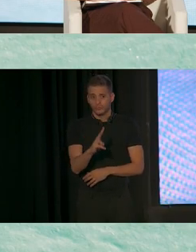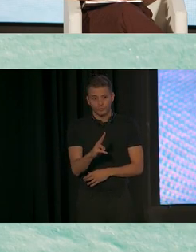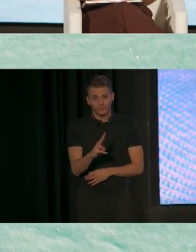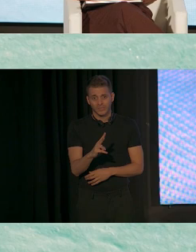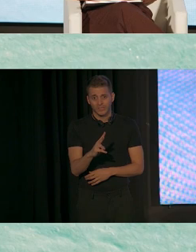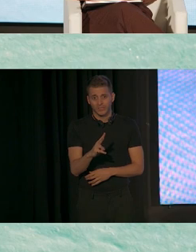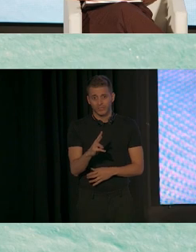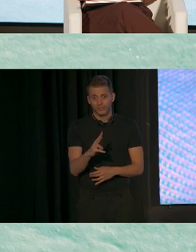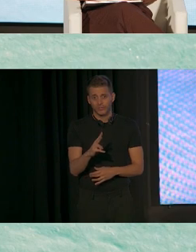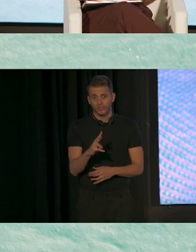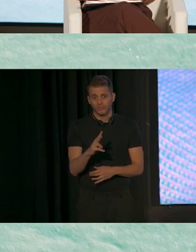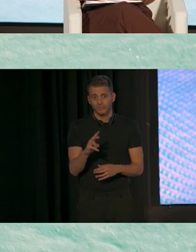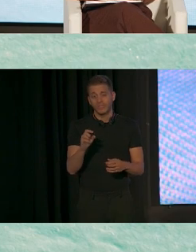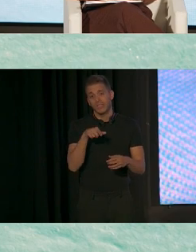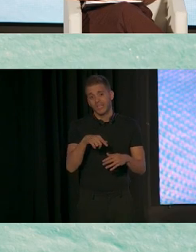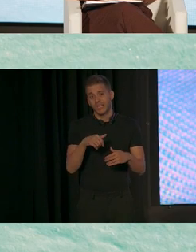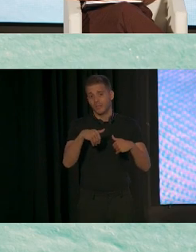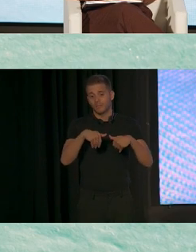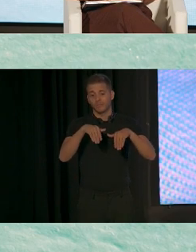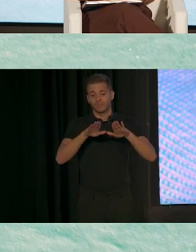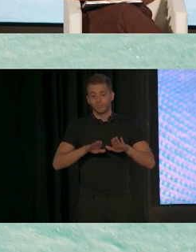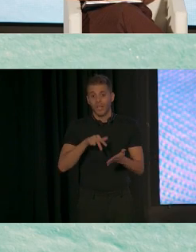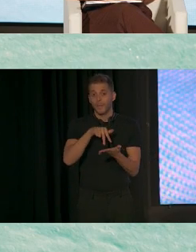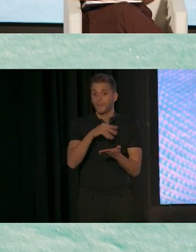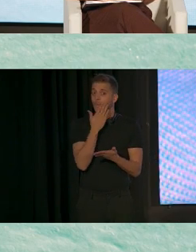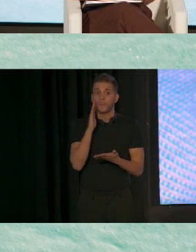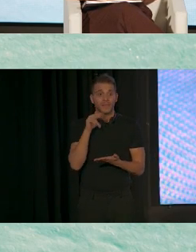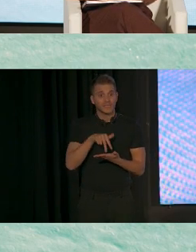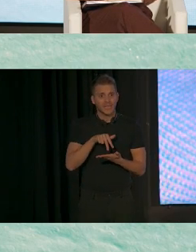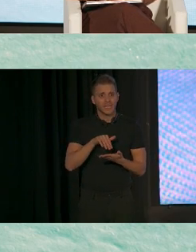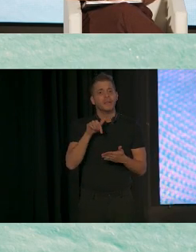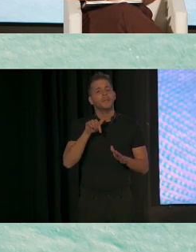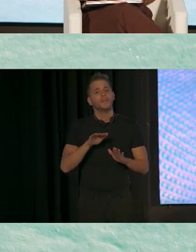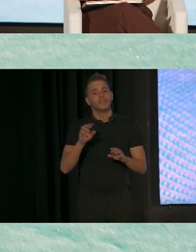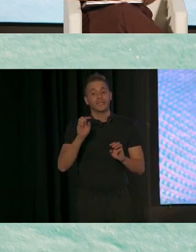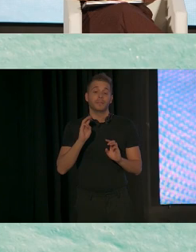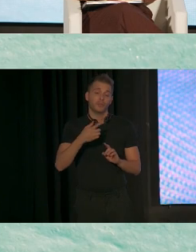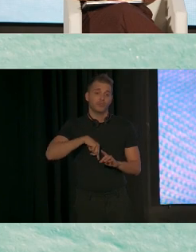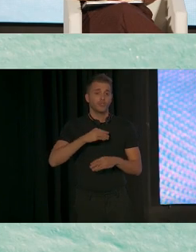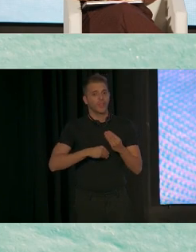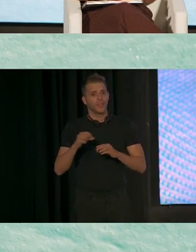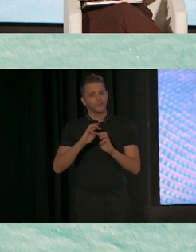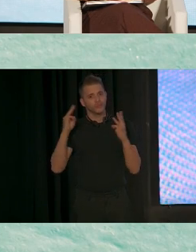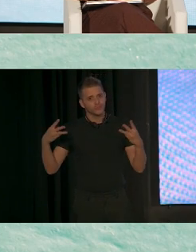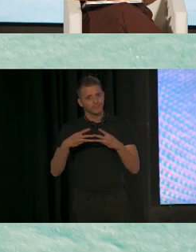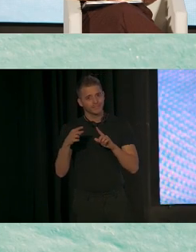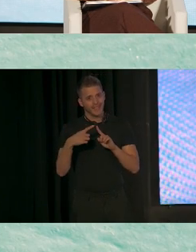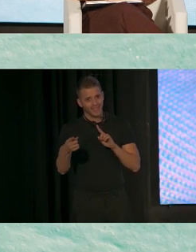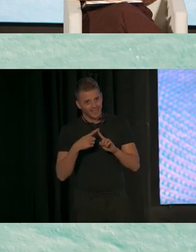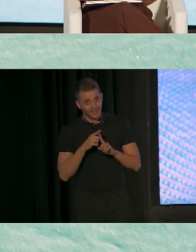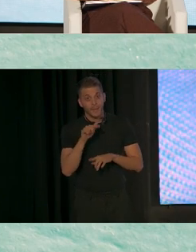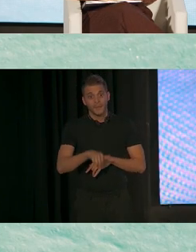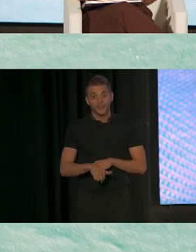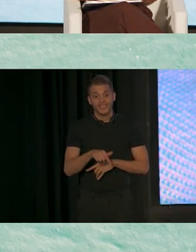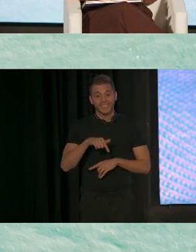evento virtual, pero este año me alegro de decir que tuvimos el evento en persona en